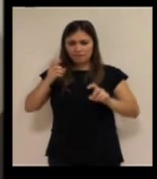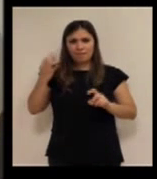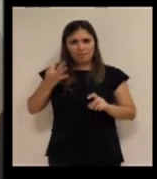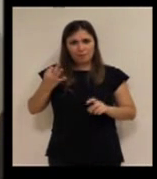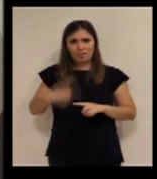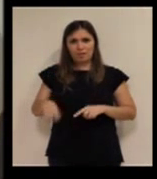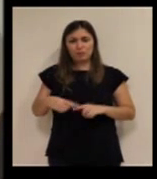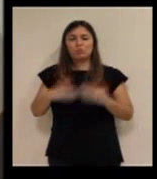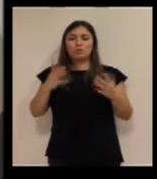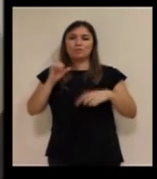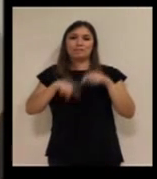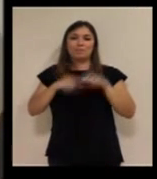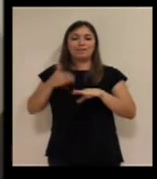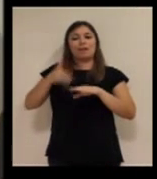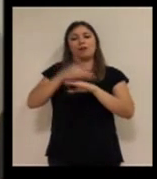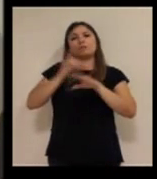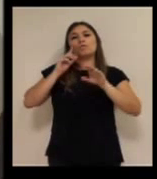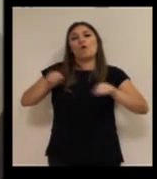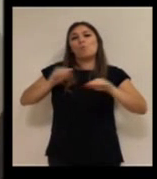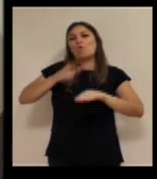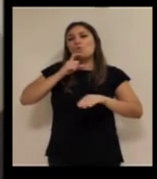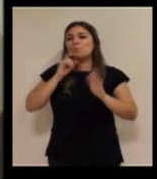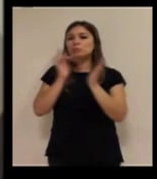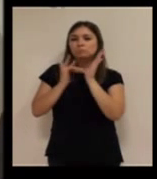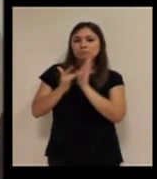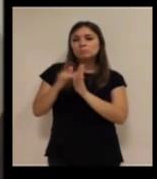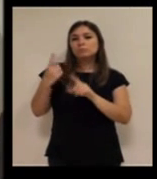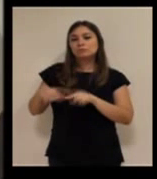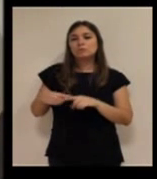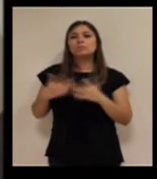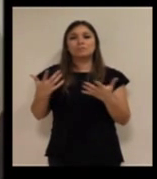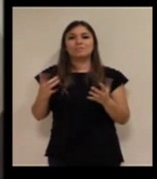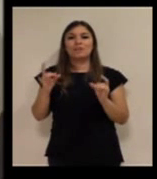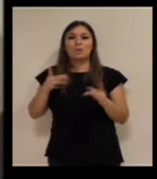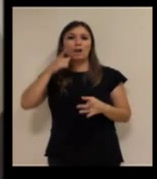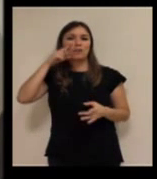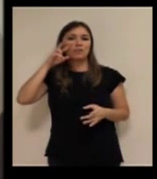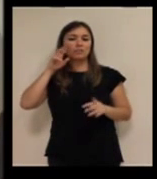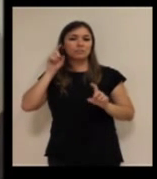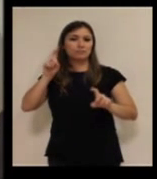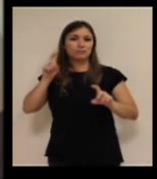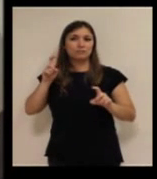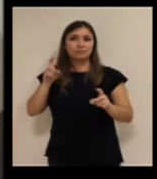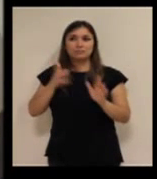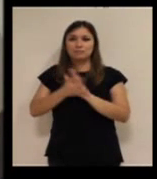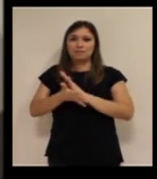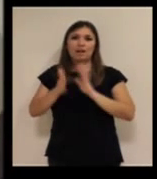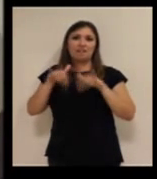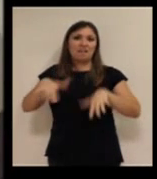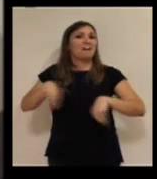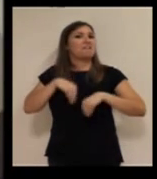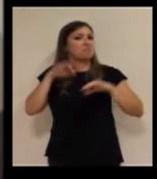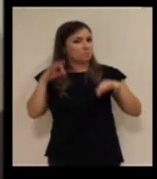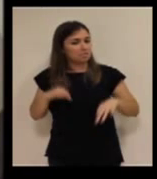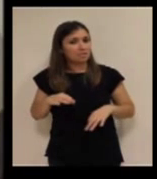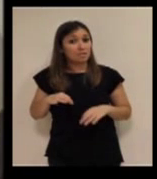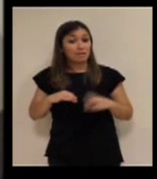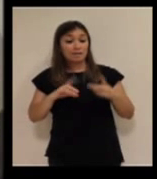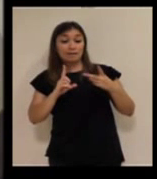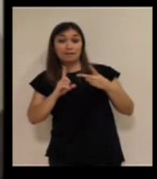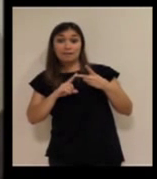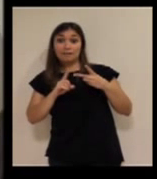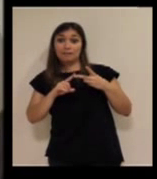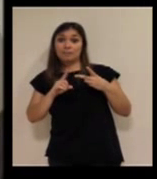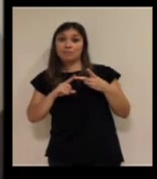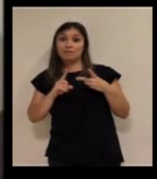añadías, hombre, con la formación adecuada y eso, es, junto al apericiador, tecnología que es aceptada. Y por otro